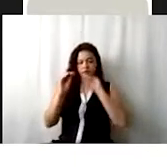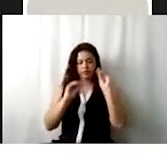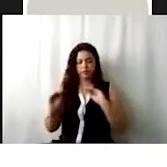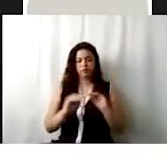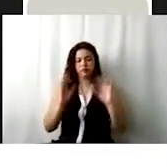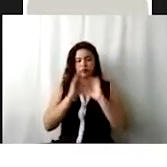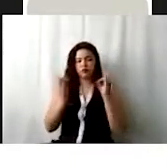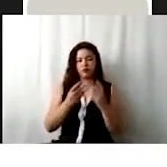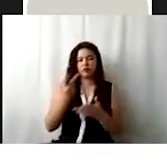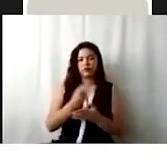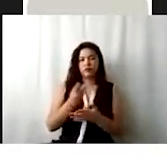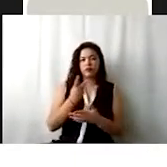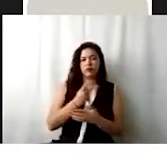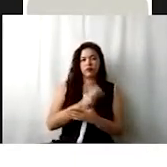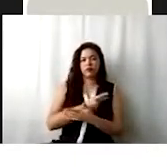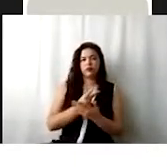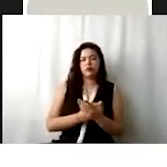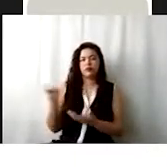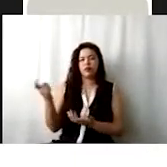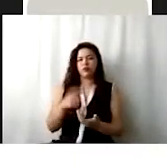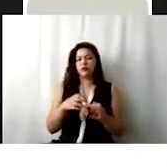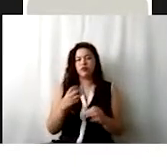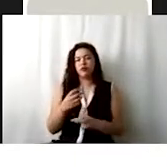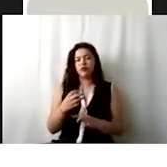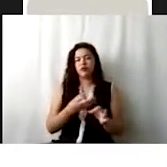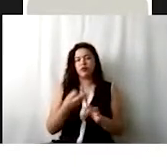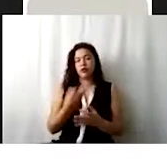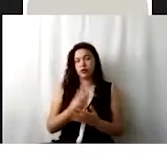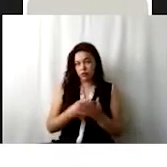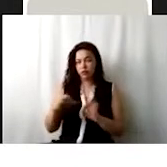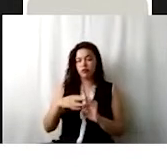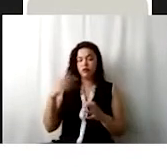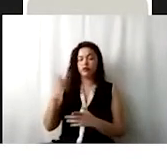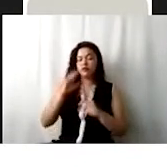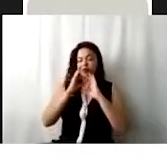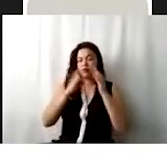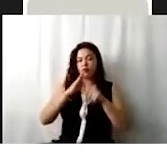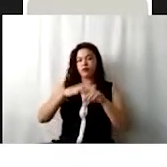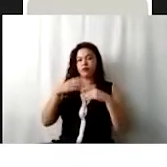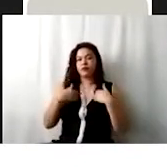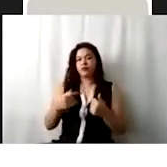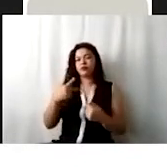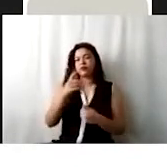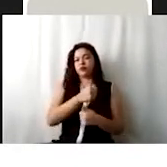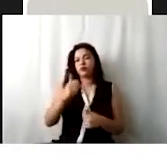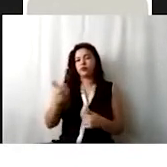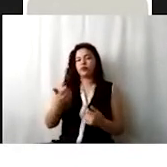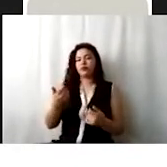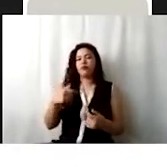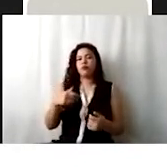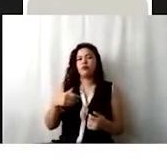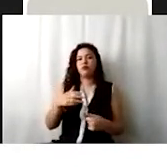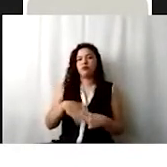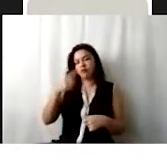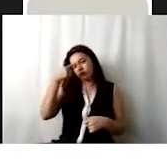presupuesto. Y la verdad es una forma como más sencilla de poder entender el quehacer de cada uno de ustedes. Ojo, aquí también